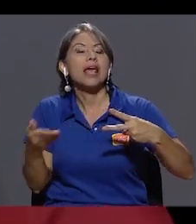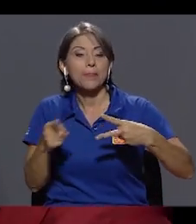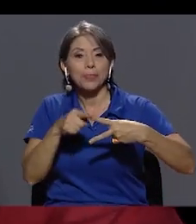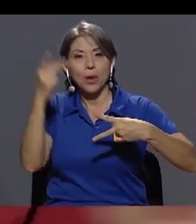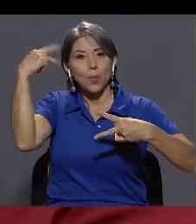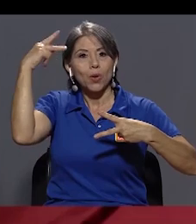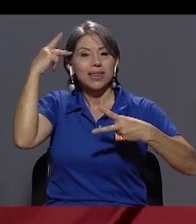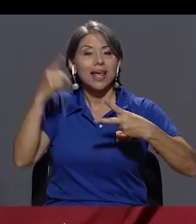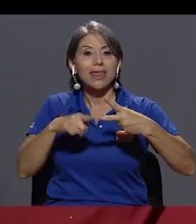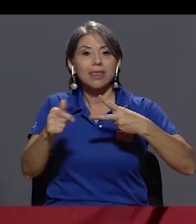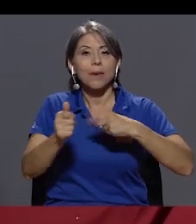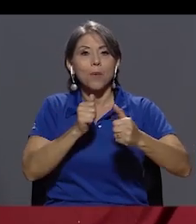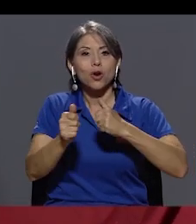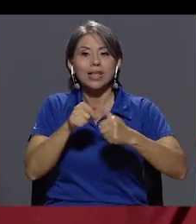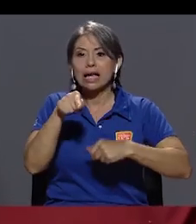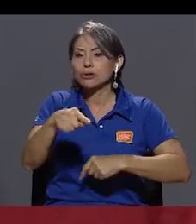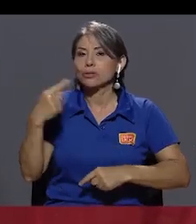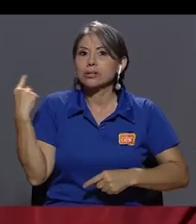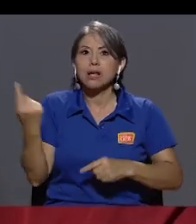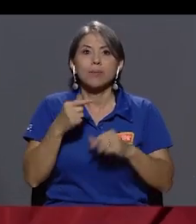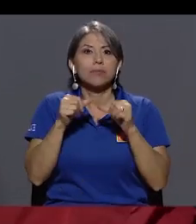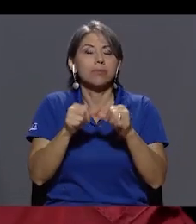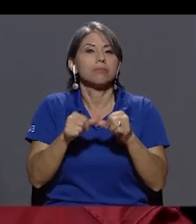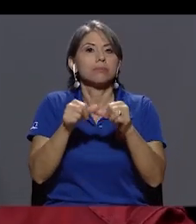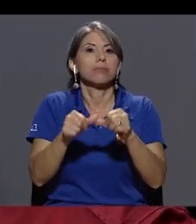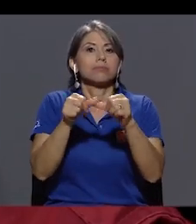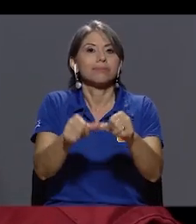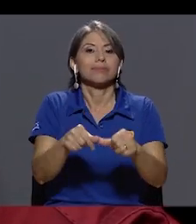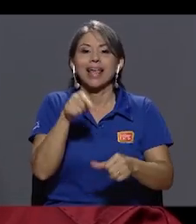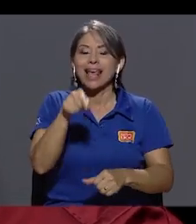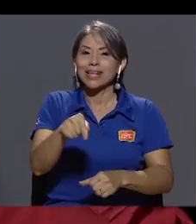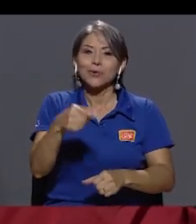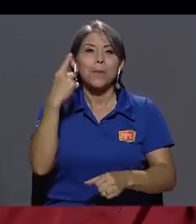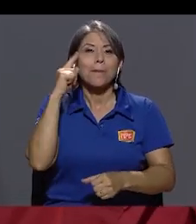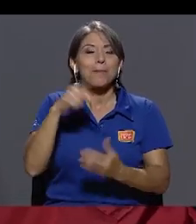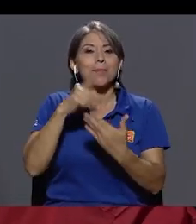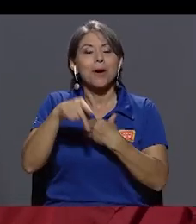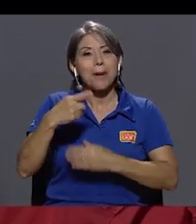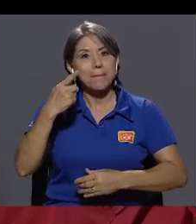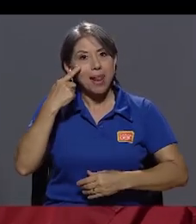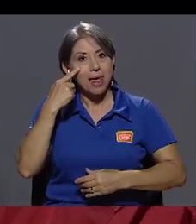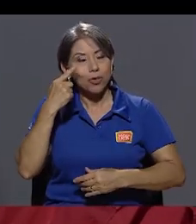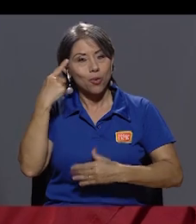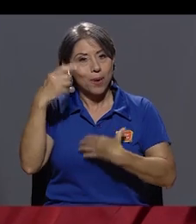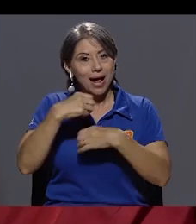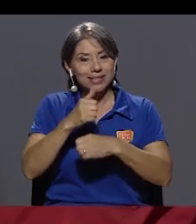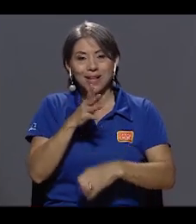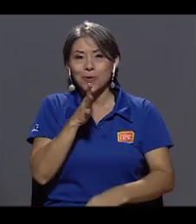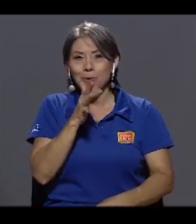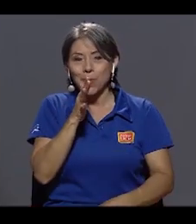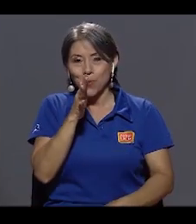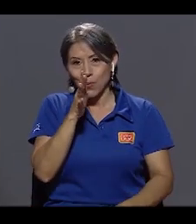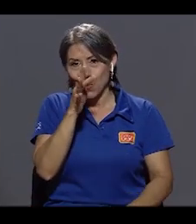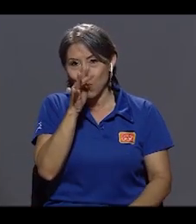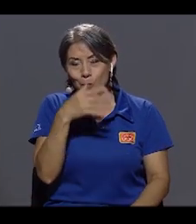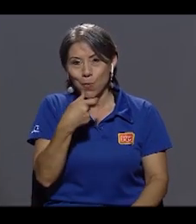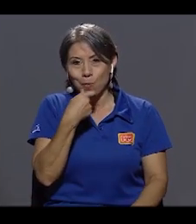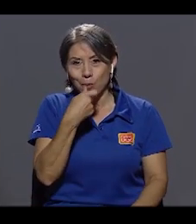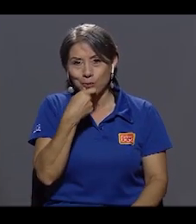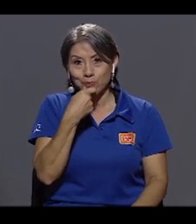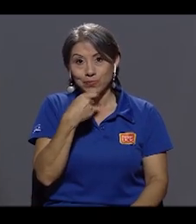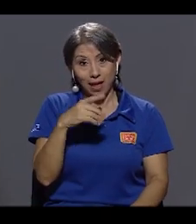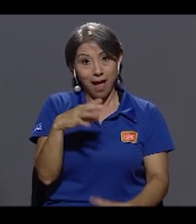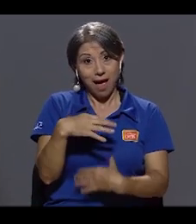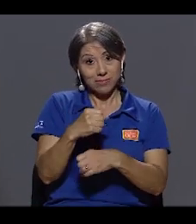Ese es nuestro platillo fundamental y esos son los ingredientes para pelando el ojo para hacer humor. Tratando de hacerlo responsablemente.